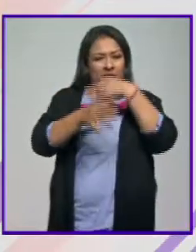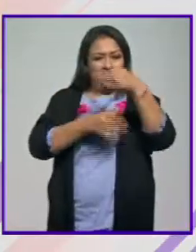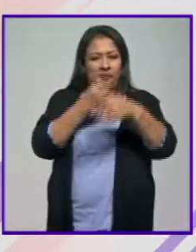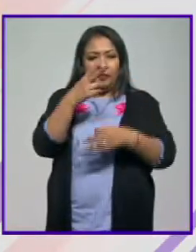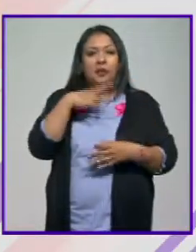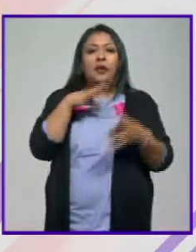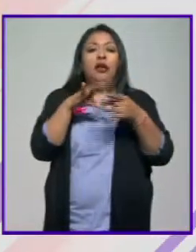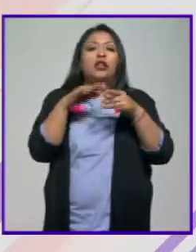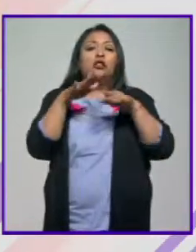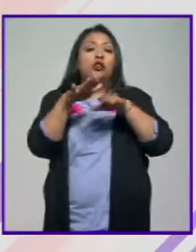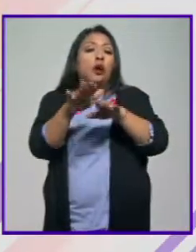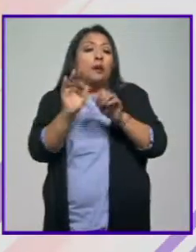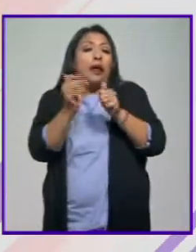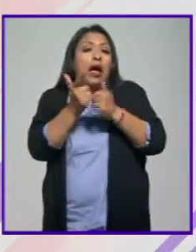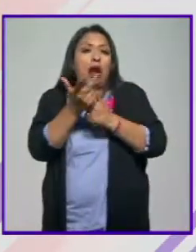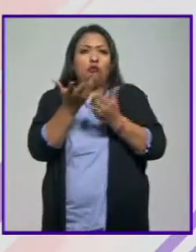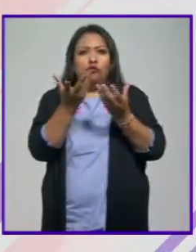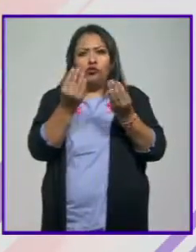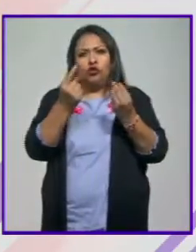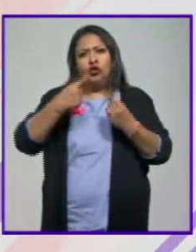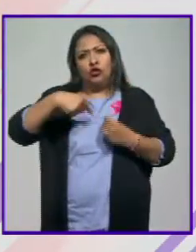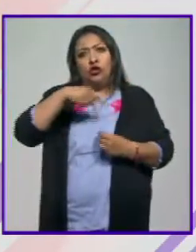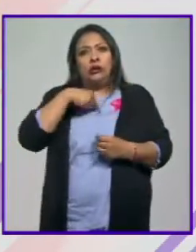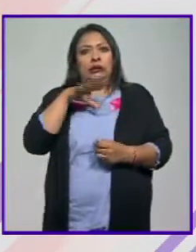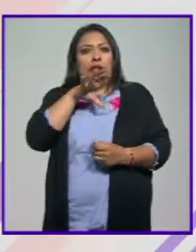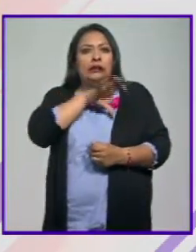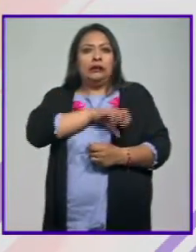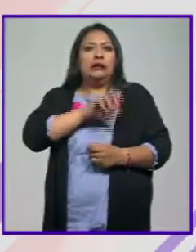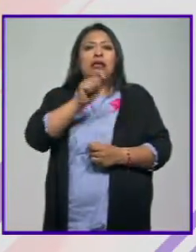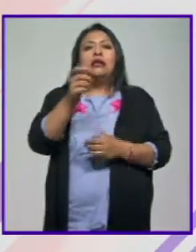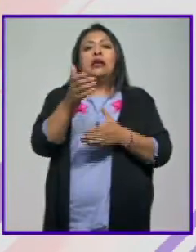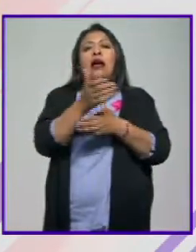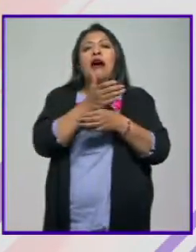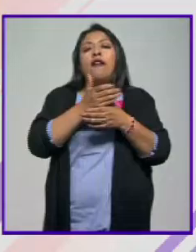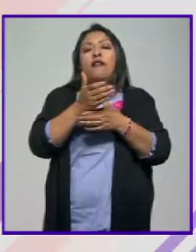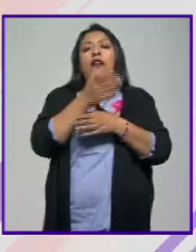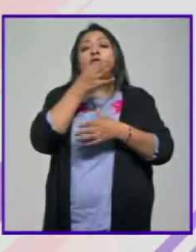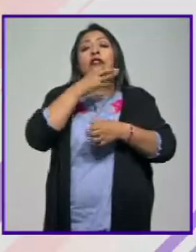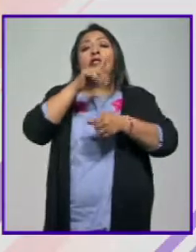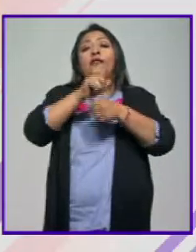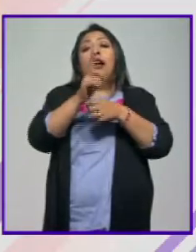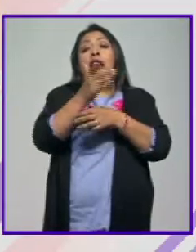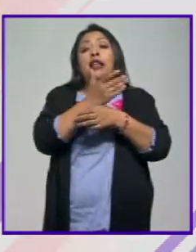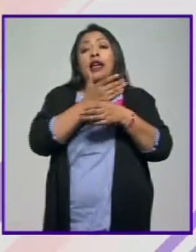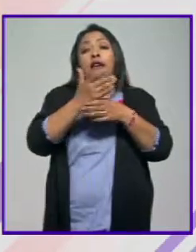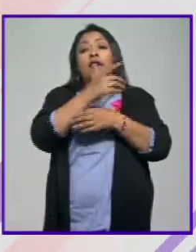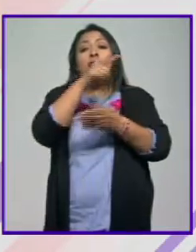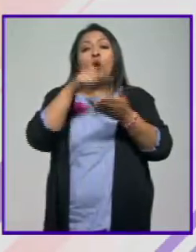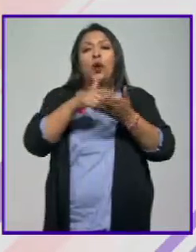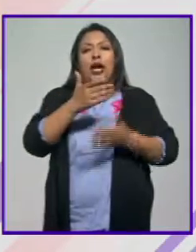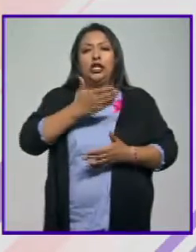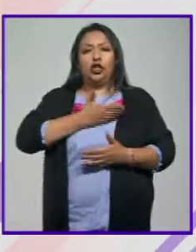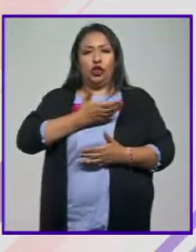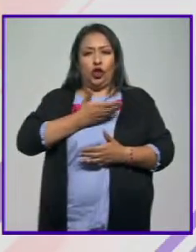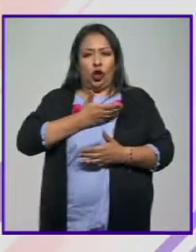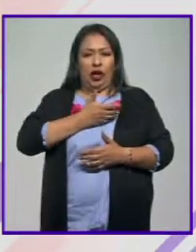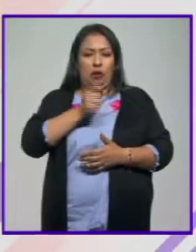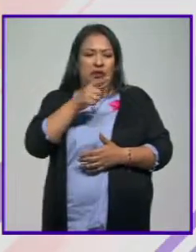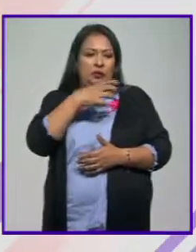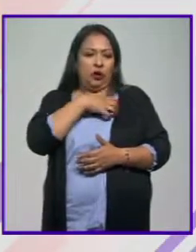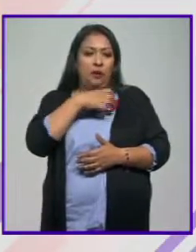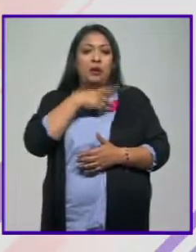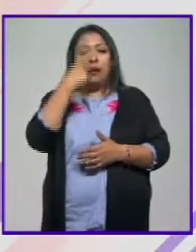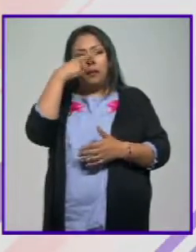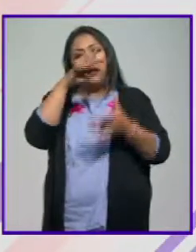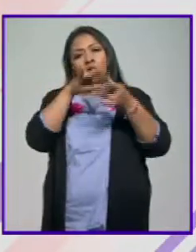hablar de algo que a muchos de nosotros nos encanta, que es el café, el festival del café que se va a llevar a cabo en el Zócalo Capitalino. Y para darnos